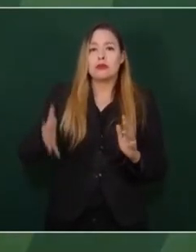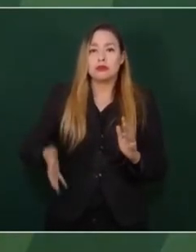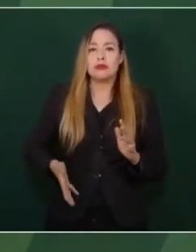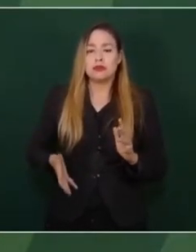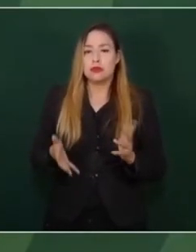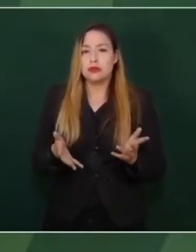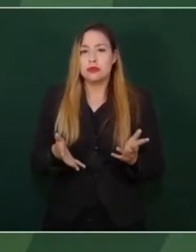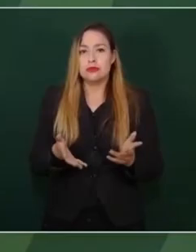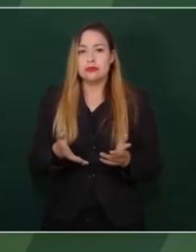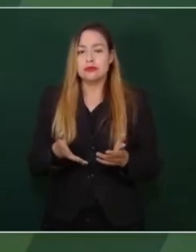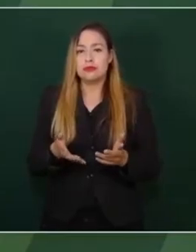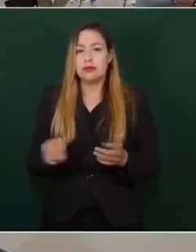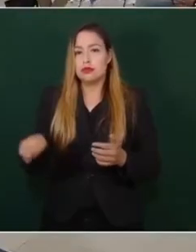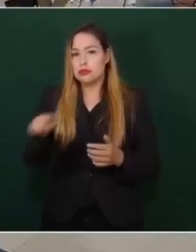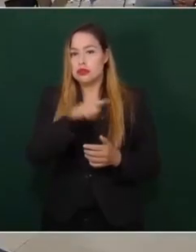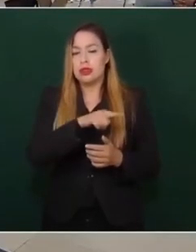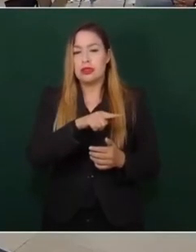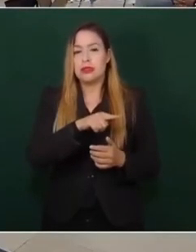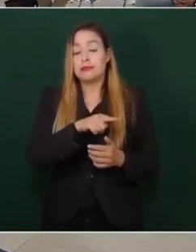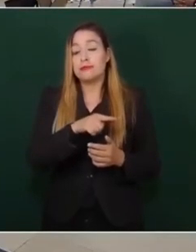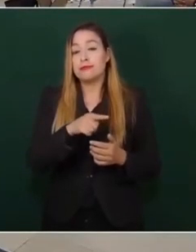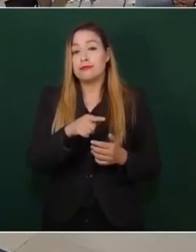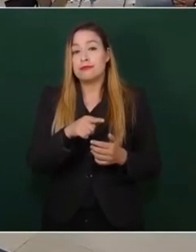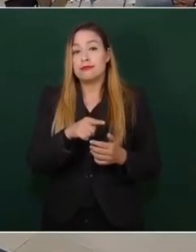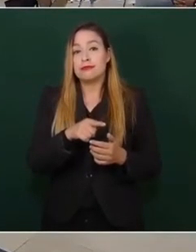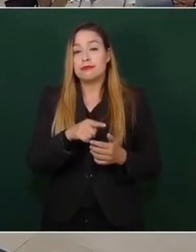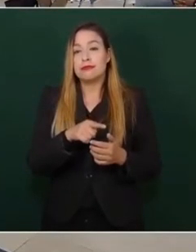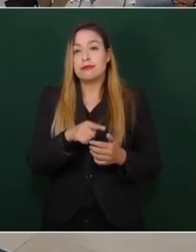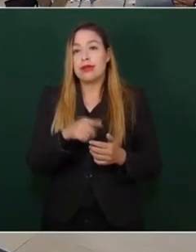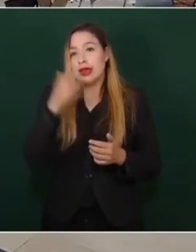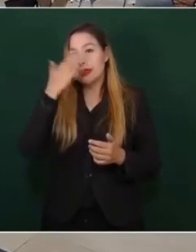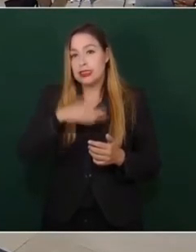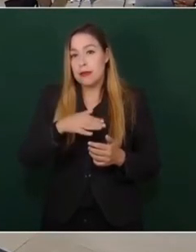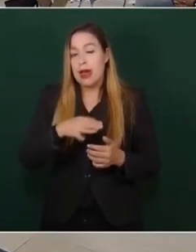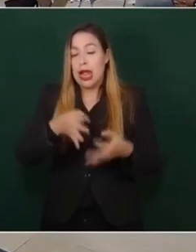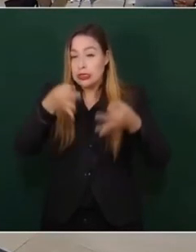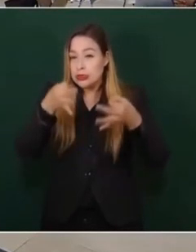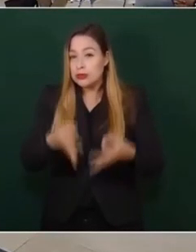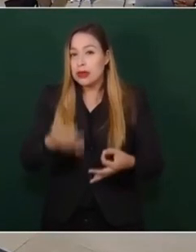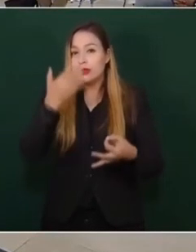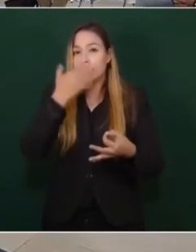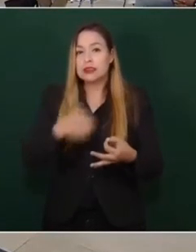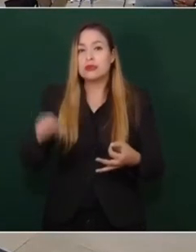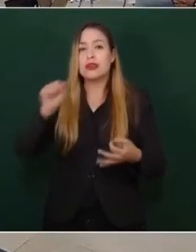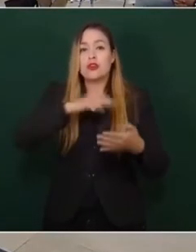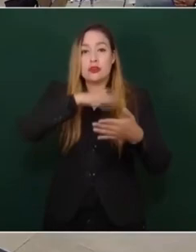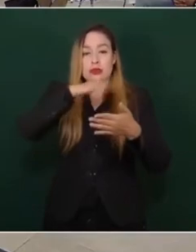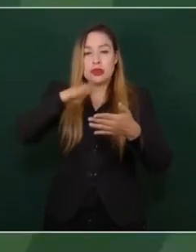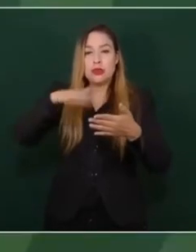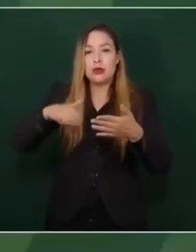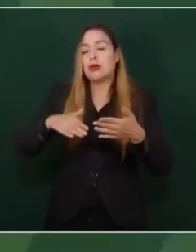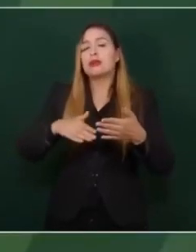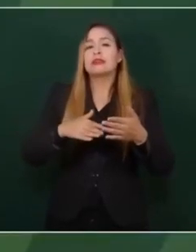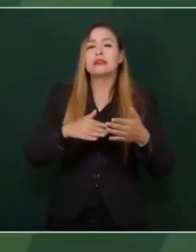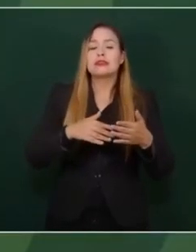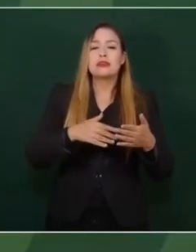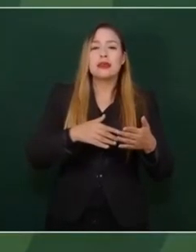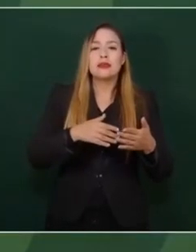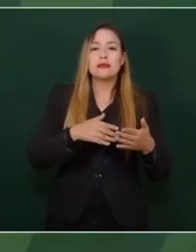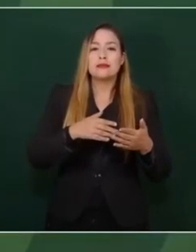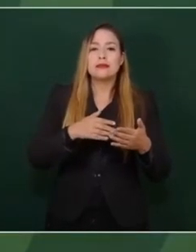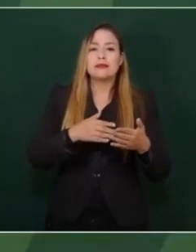buenos pintores pasan por los periódicos,